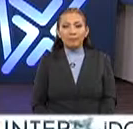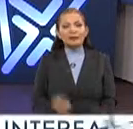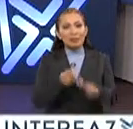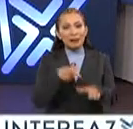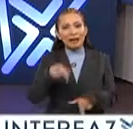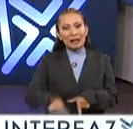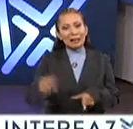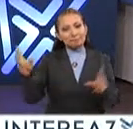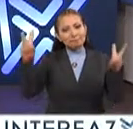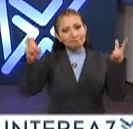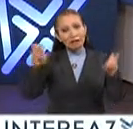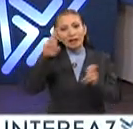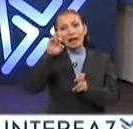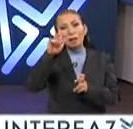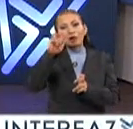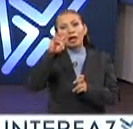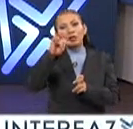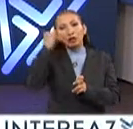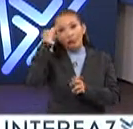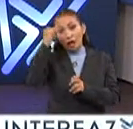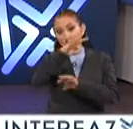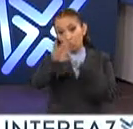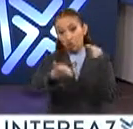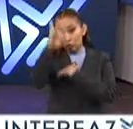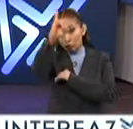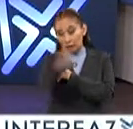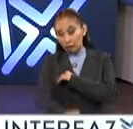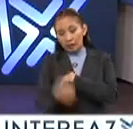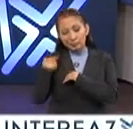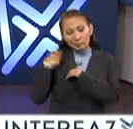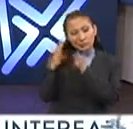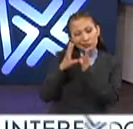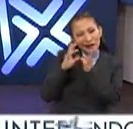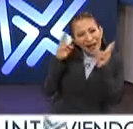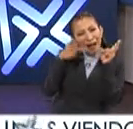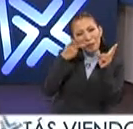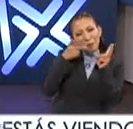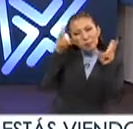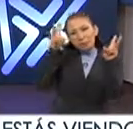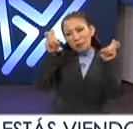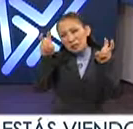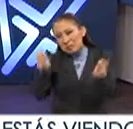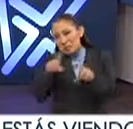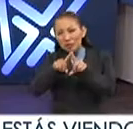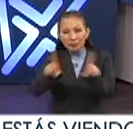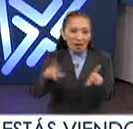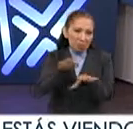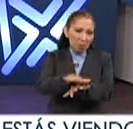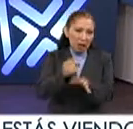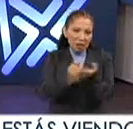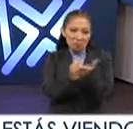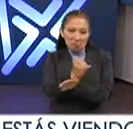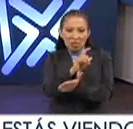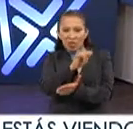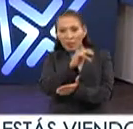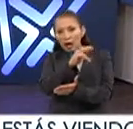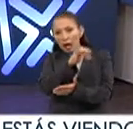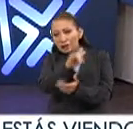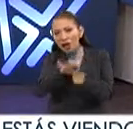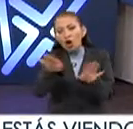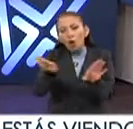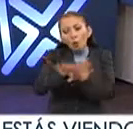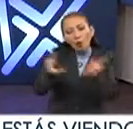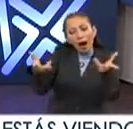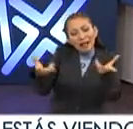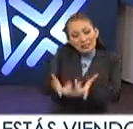Seguimos en nuestra sección Rebotando Ideas, donde todos los jueves discutimos diferentes temas sobre, pues, la democracia, cómo